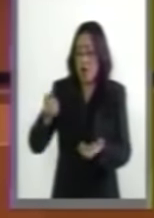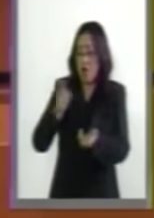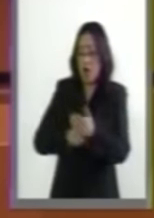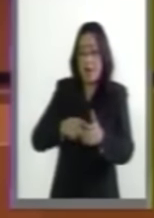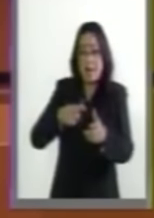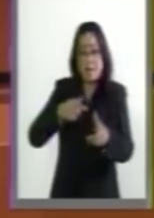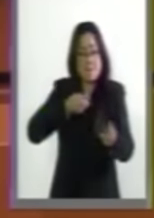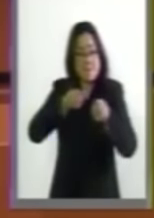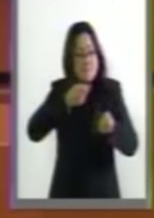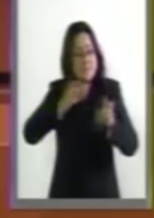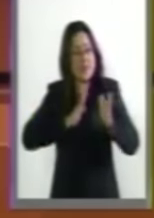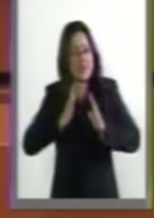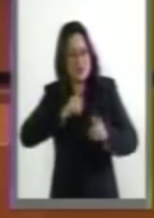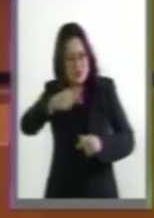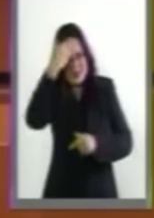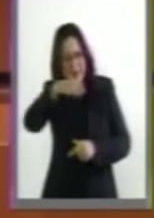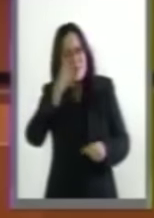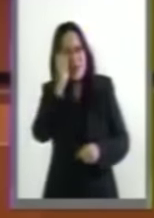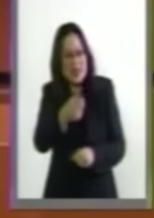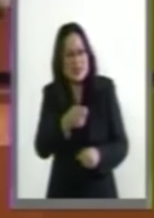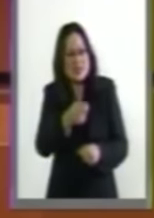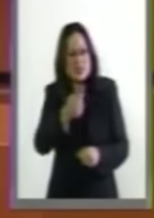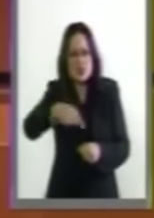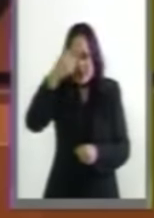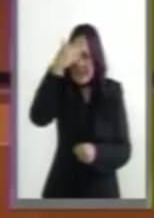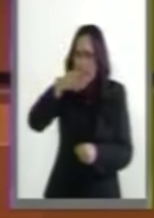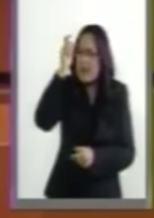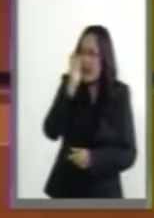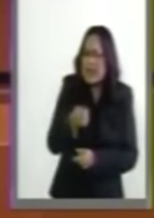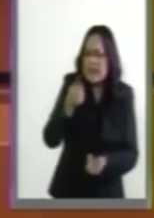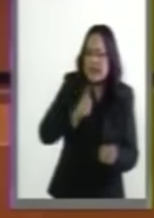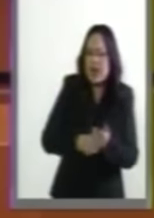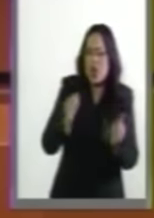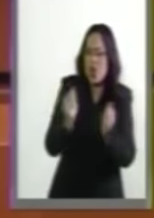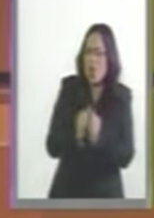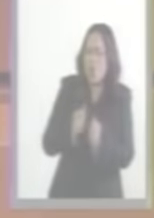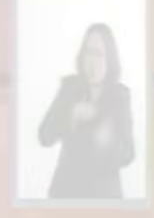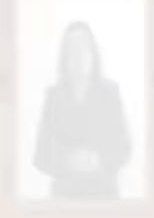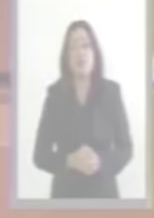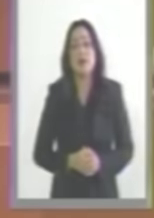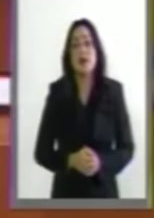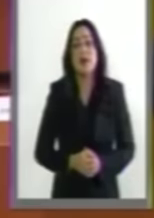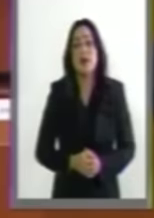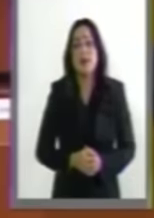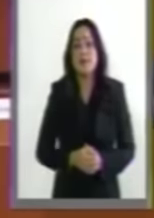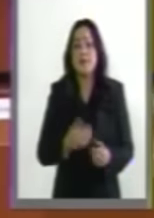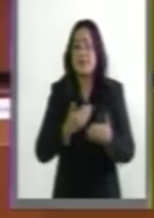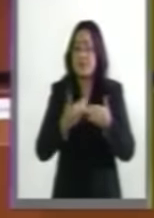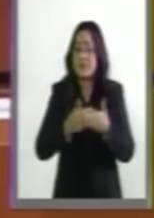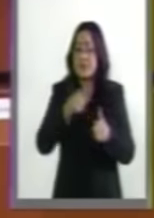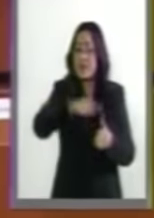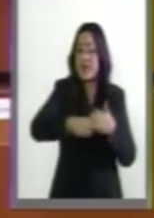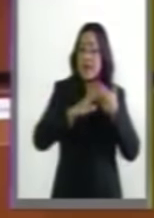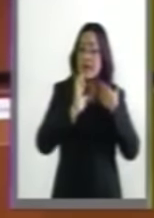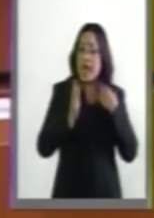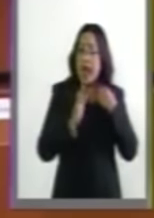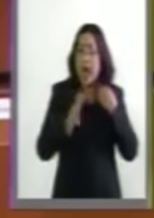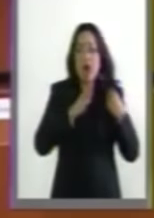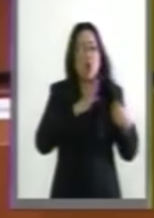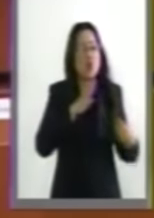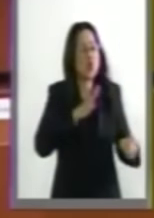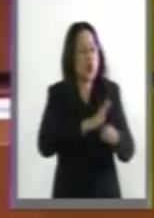no saben lo que es eso? ¿Qué no saben lo que significa estar bajo un control militar? Están jugando con fuego.